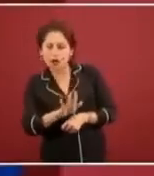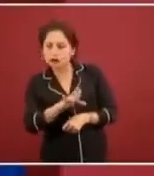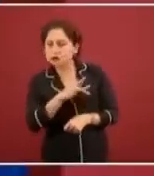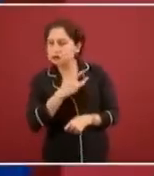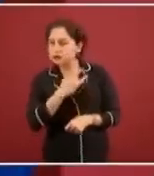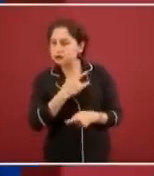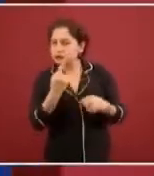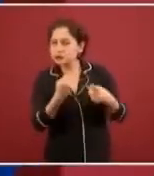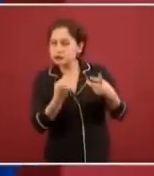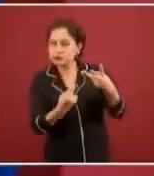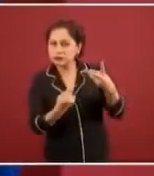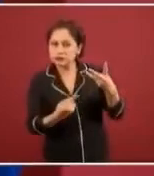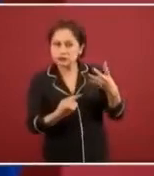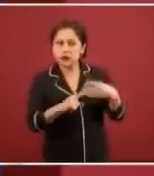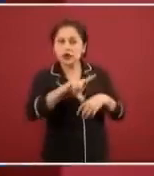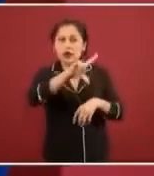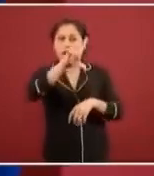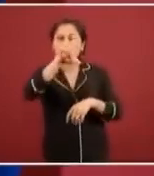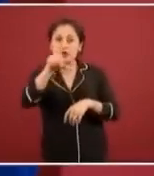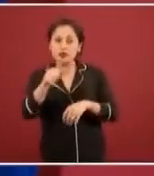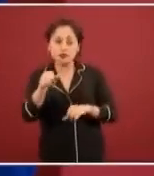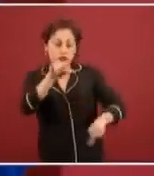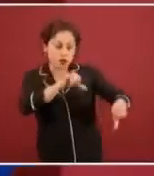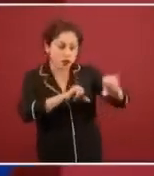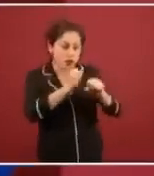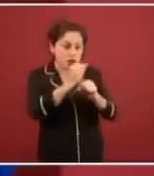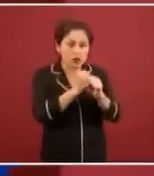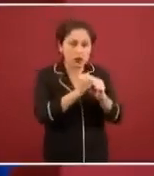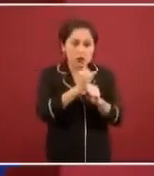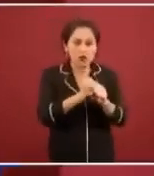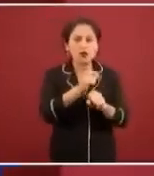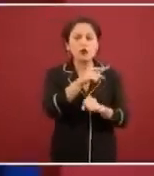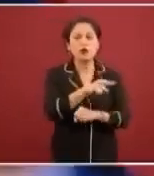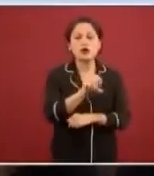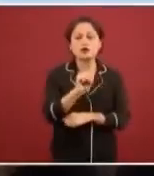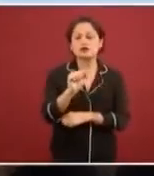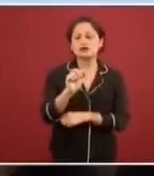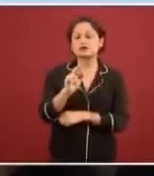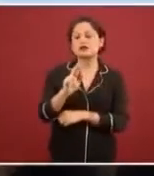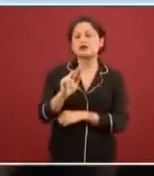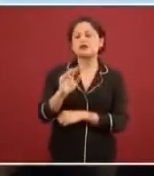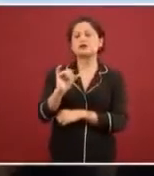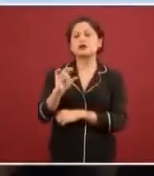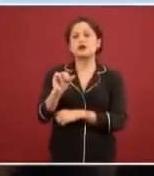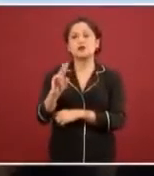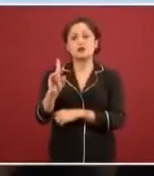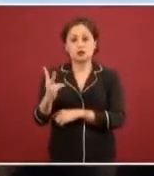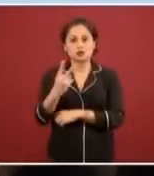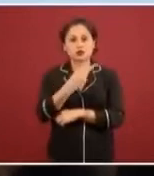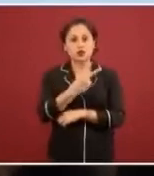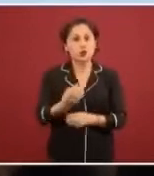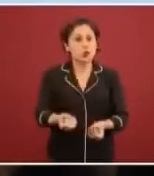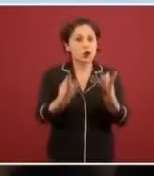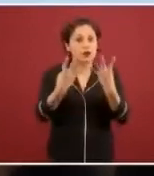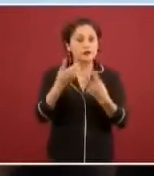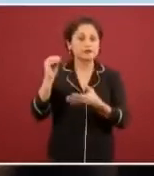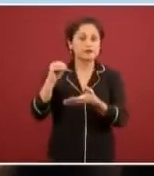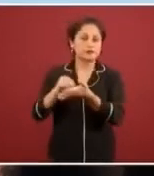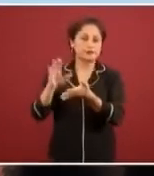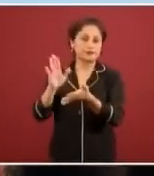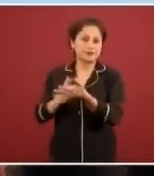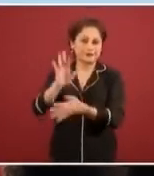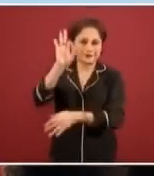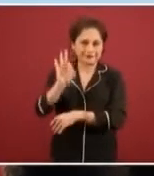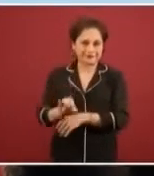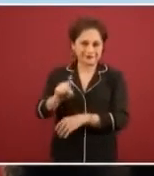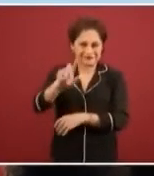cuántas muestras salió positivo el nuevo coronavirus SARS-CoV-2, en este porcentaje. ¿Recuerdan que lo hemos